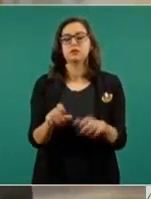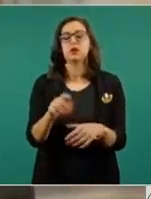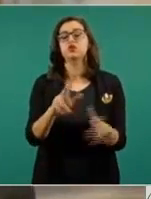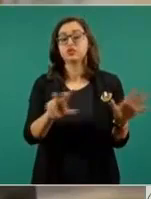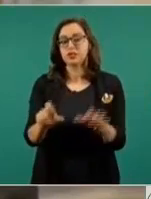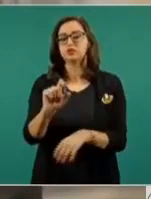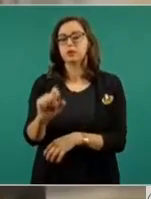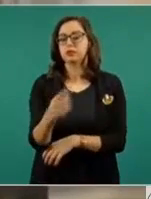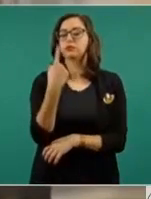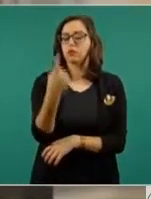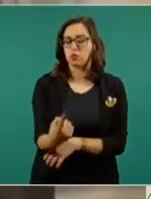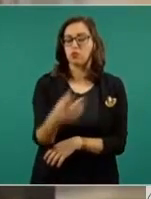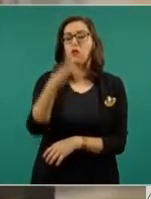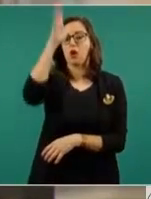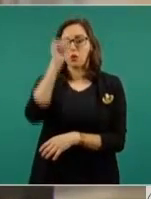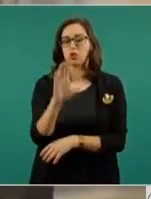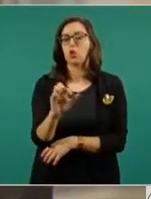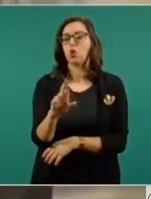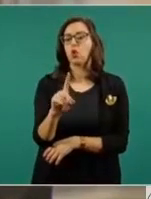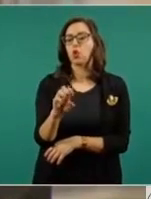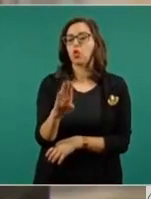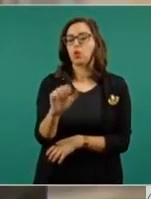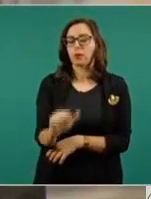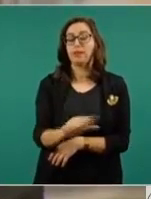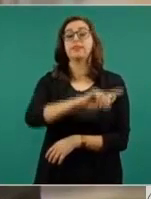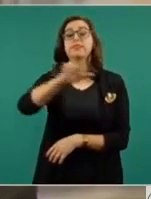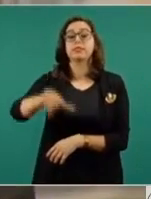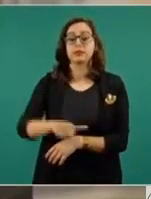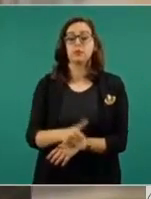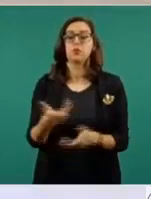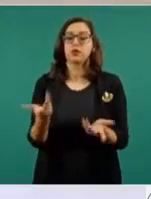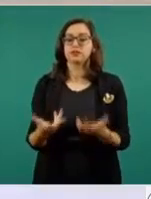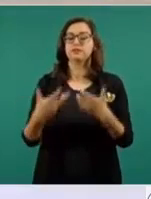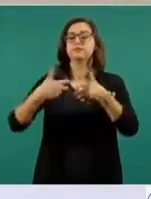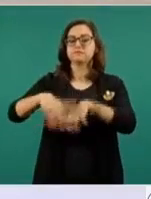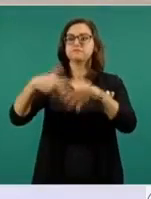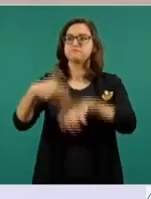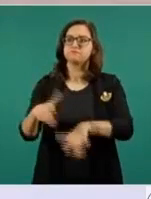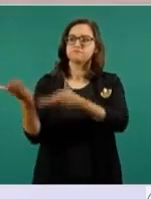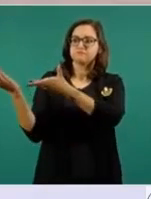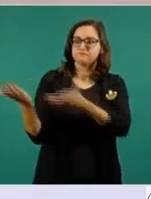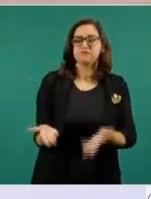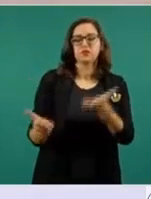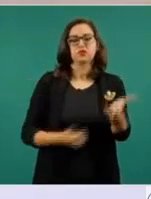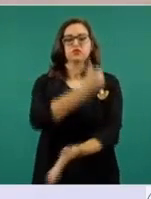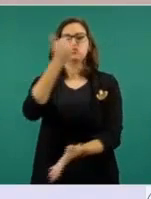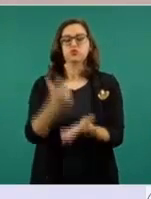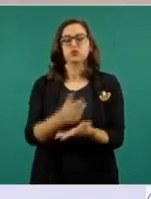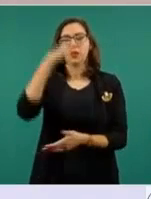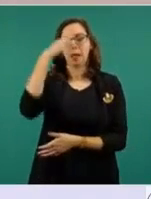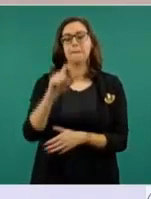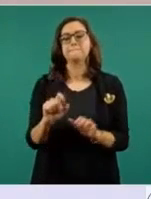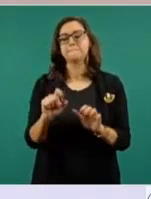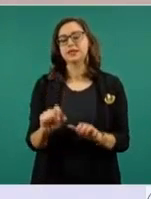simbólicamente se representaría su consolidación con la entrada del ejército trigarante a la Ciudad de México el